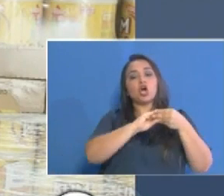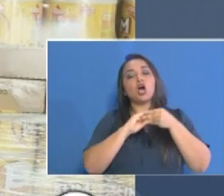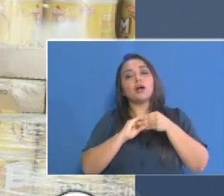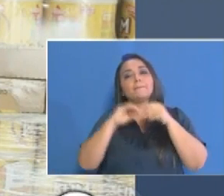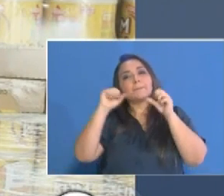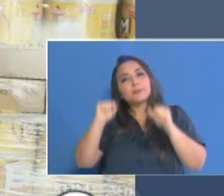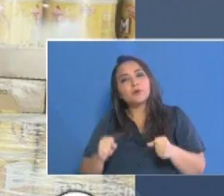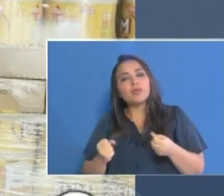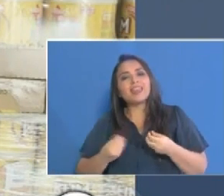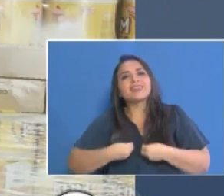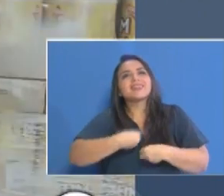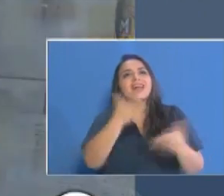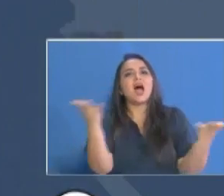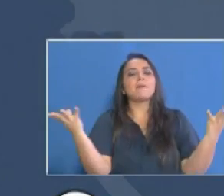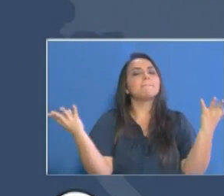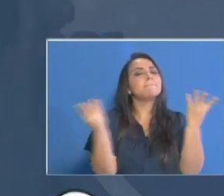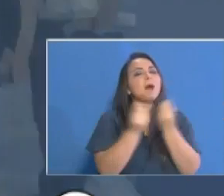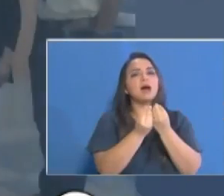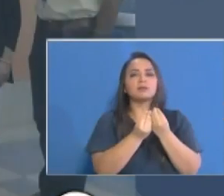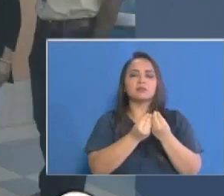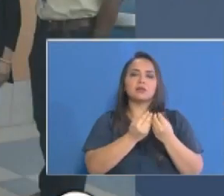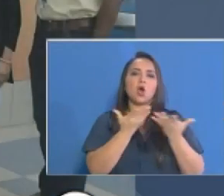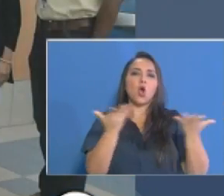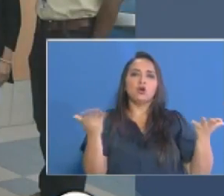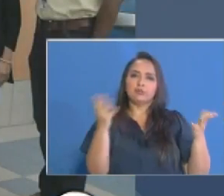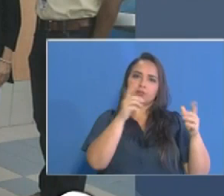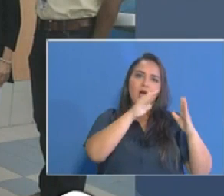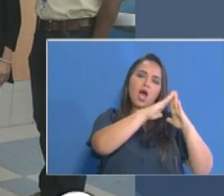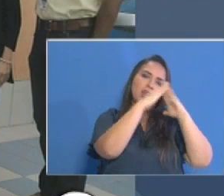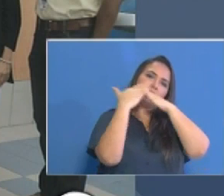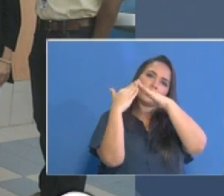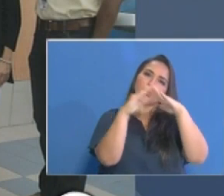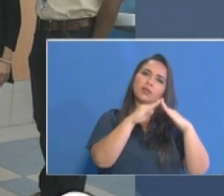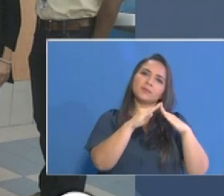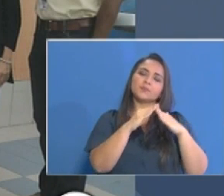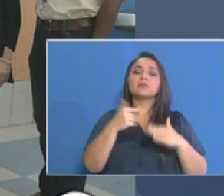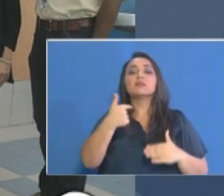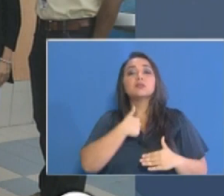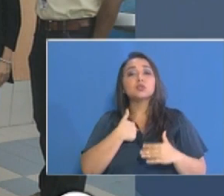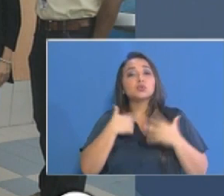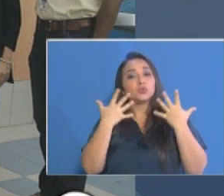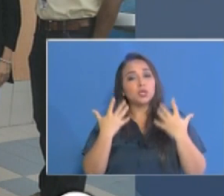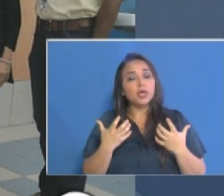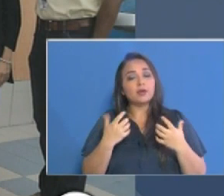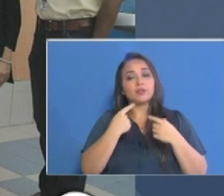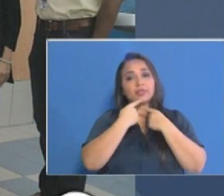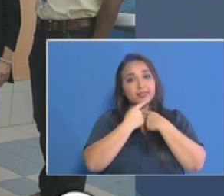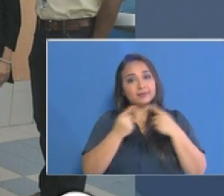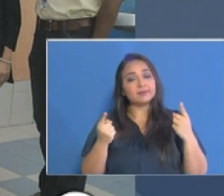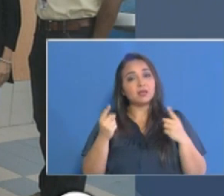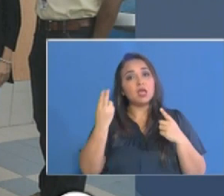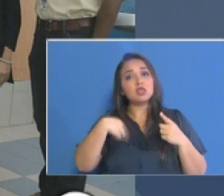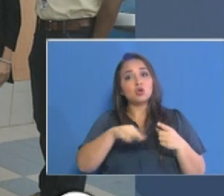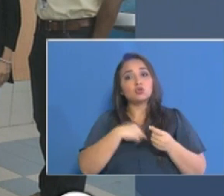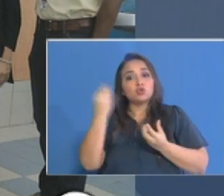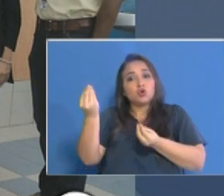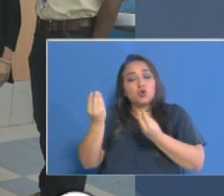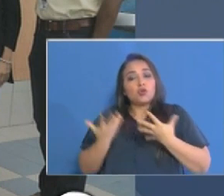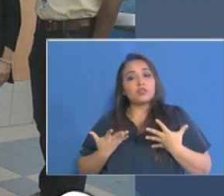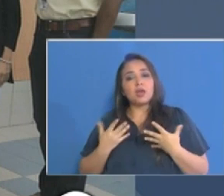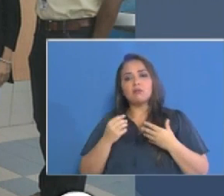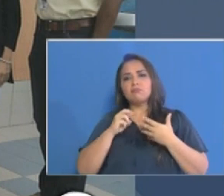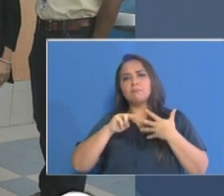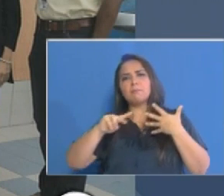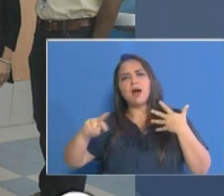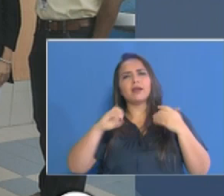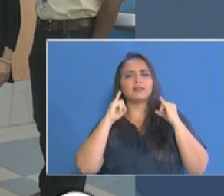más respuestas a las diferentes comunidades y quiero aquí recalcar lo que hemos podido recibir por varias